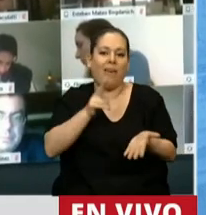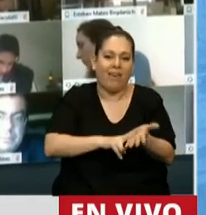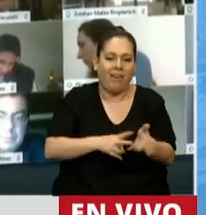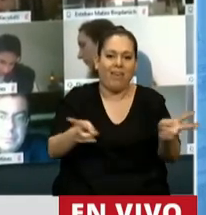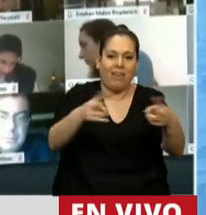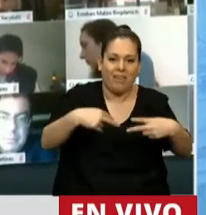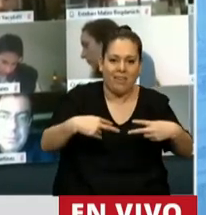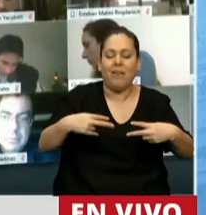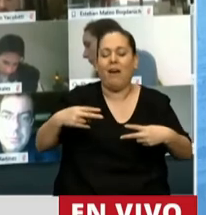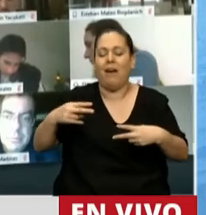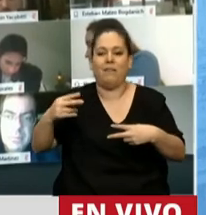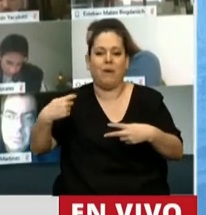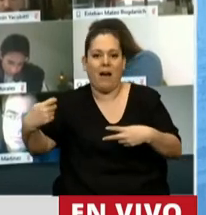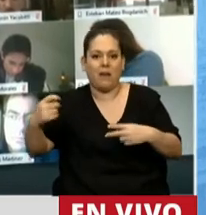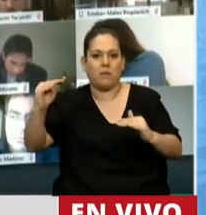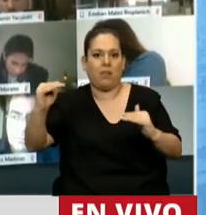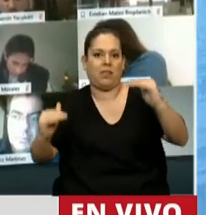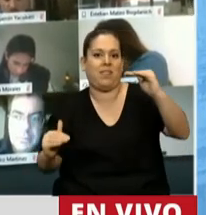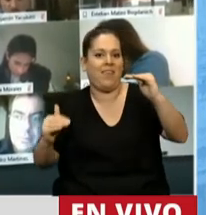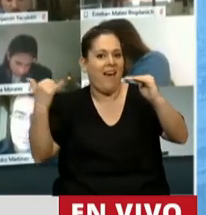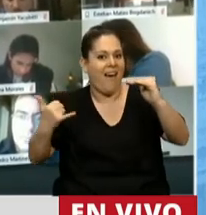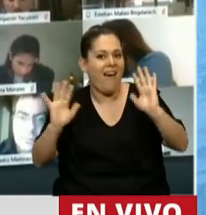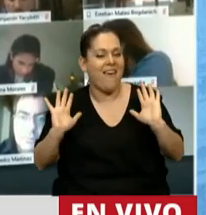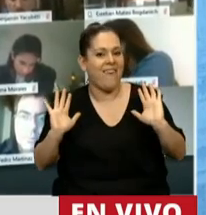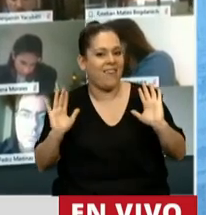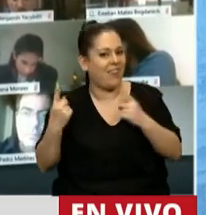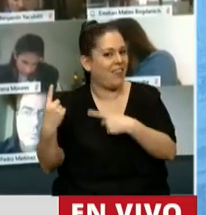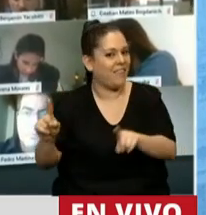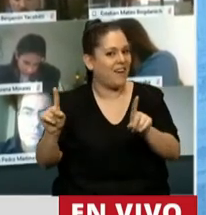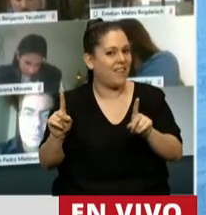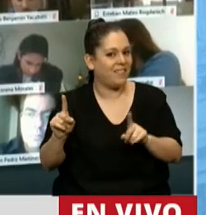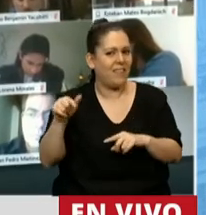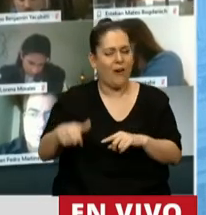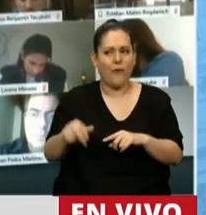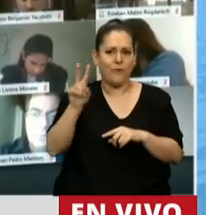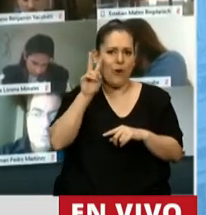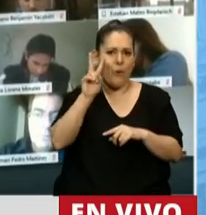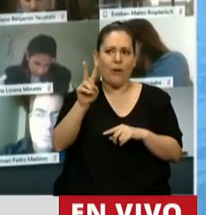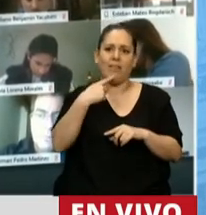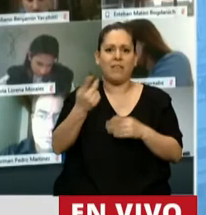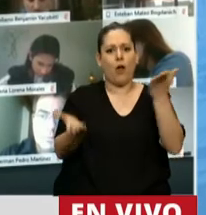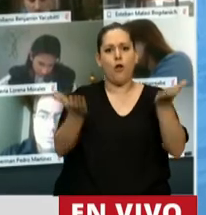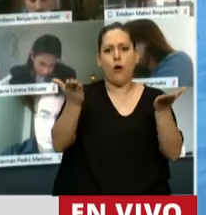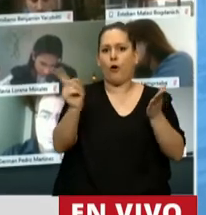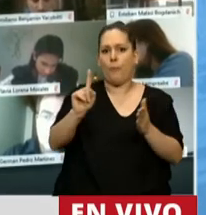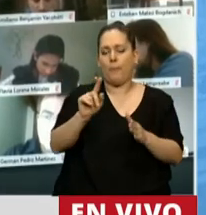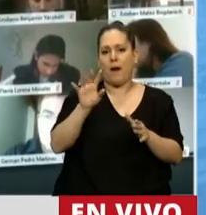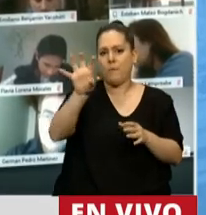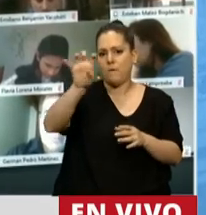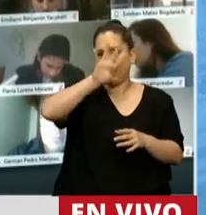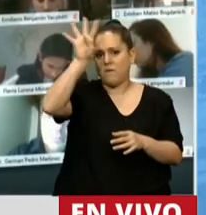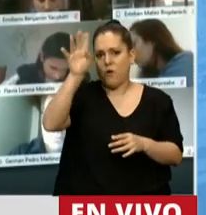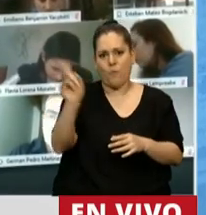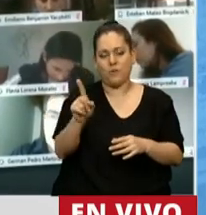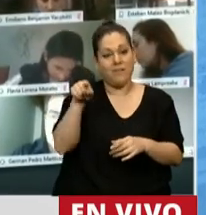Y yo escuchaba a un ex gobernador de mi provincia en estos días hablar de que no lo compararan con la provincia de Formosa. Se estaba olvidando